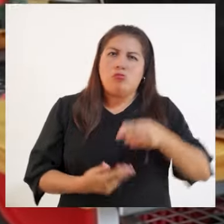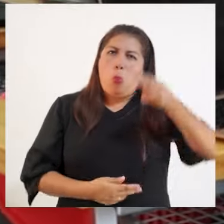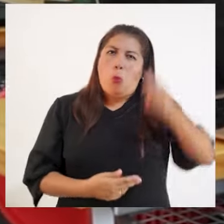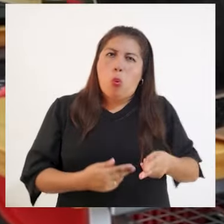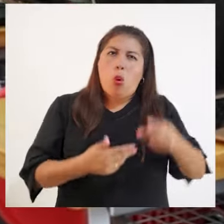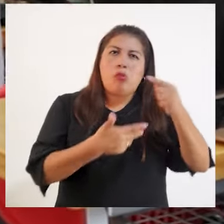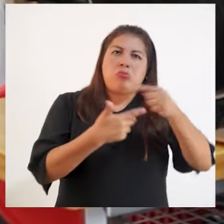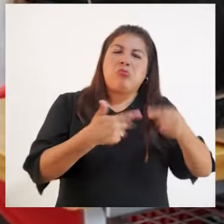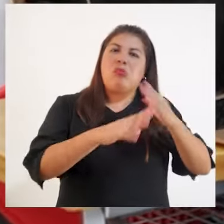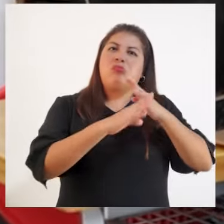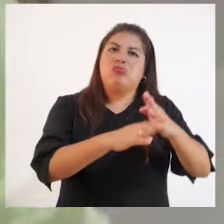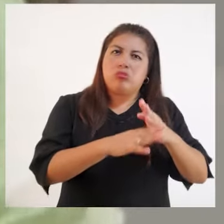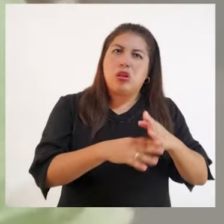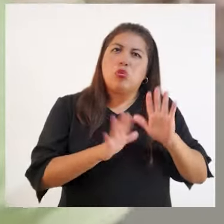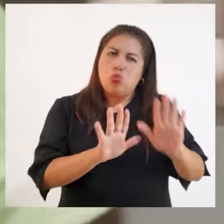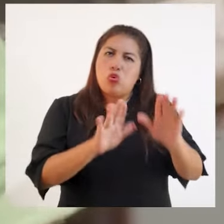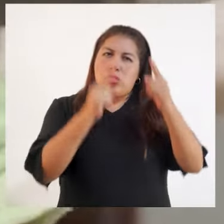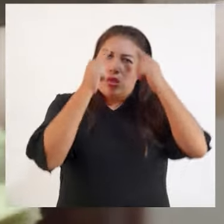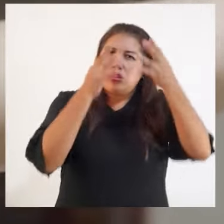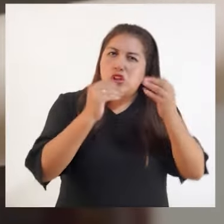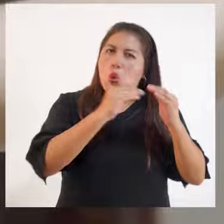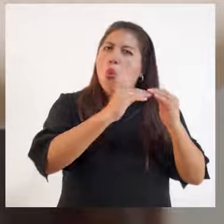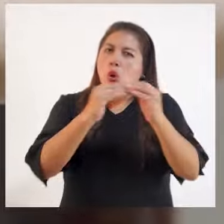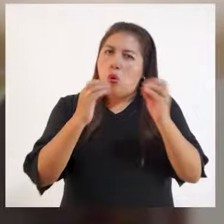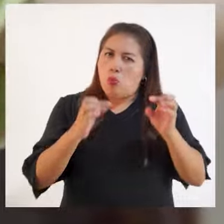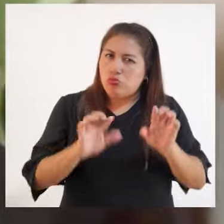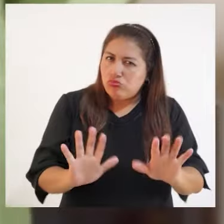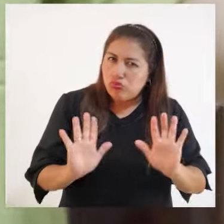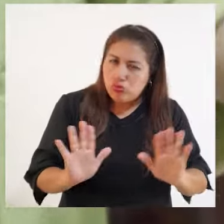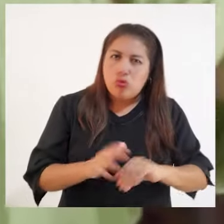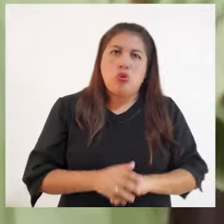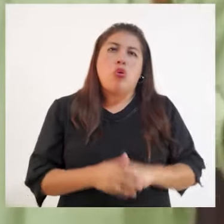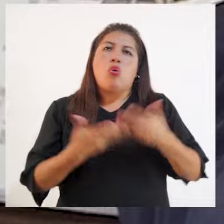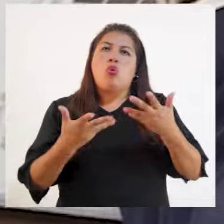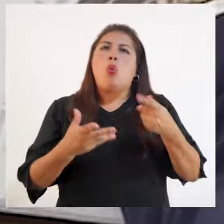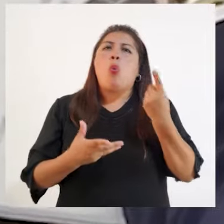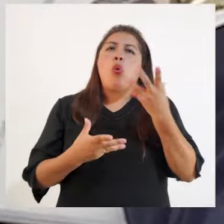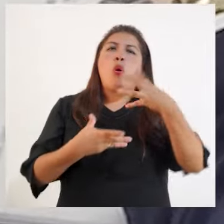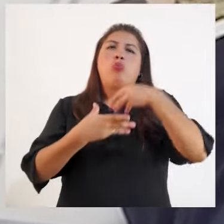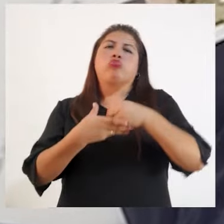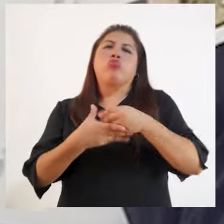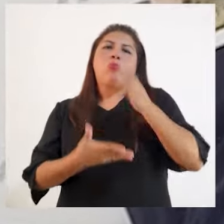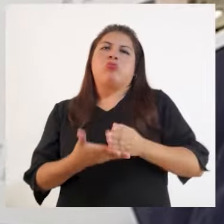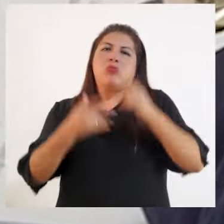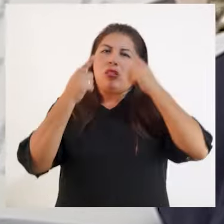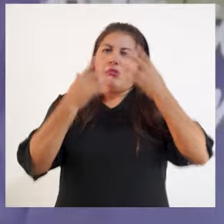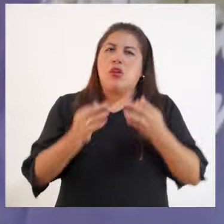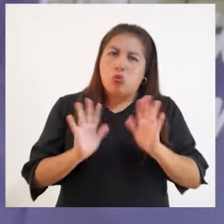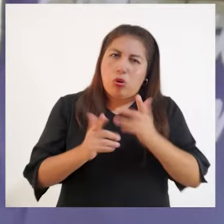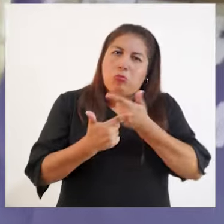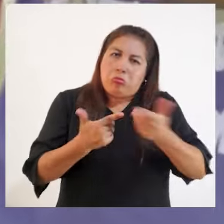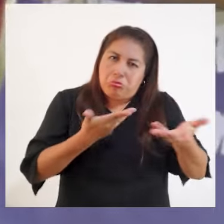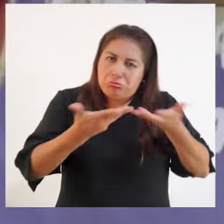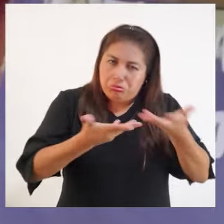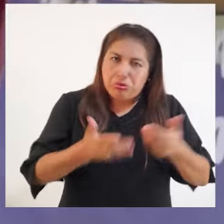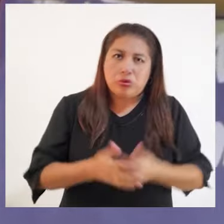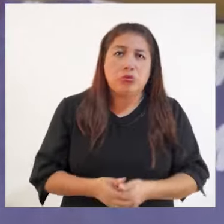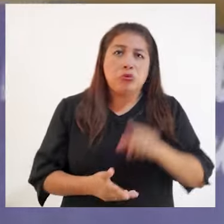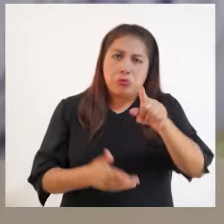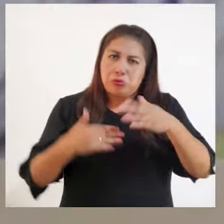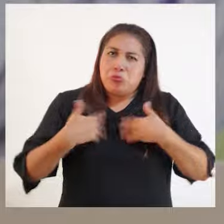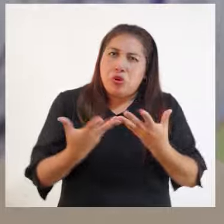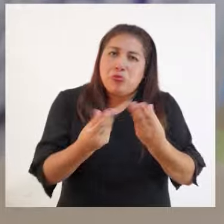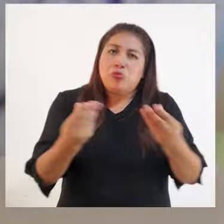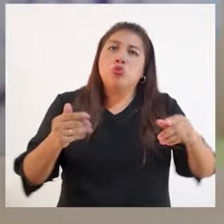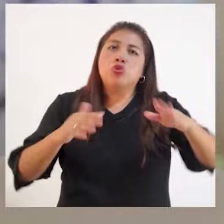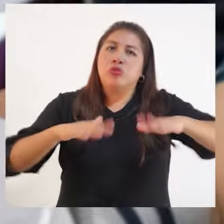privar, restringir o anular decisiones tomadas en igualdad de oportunidades, debido a burocracias internas. Tú puedes hacer que cientos de